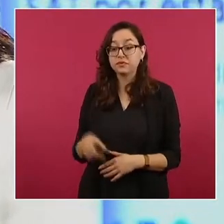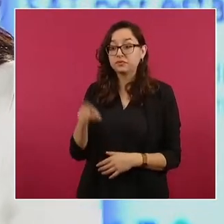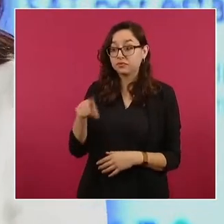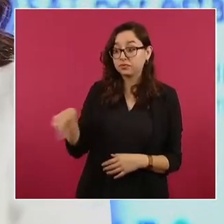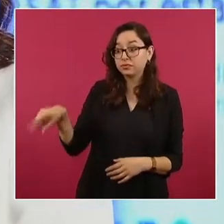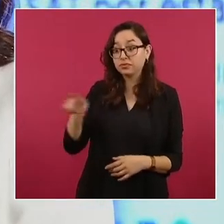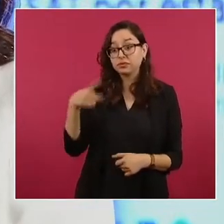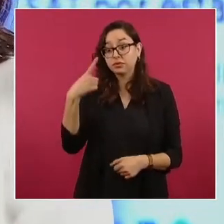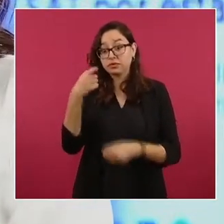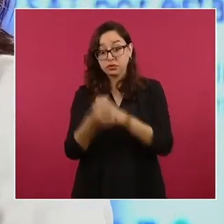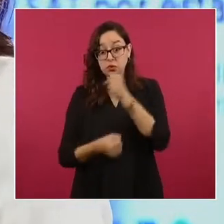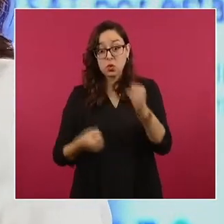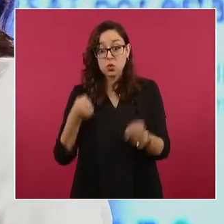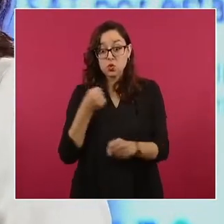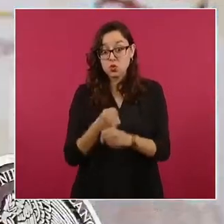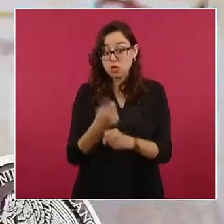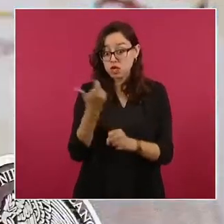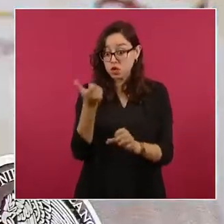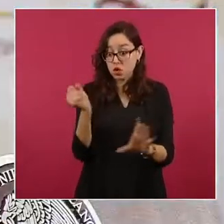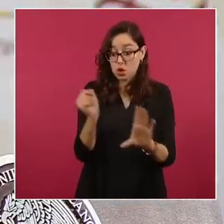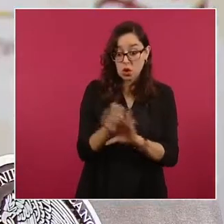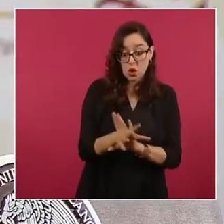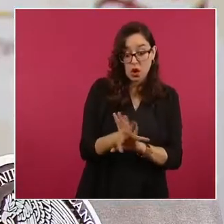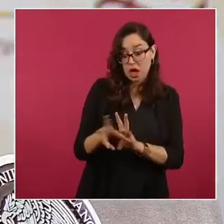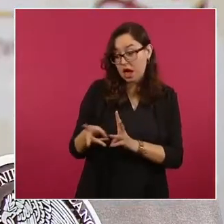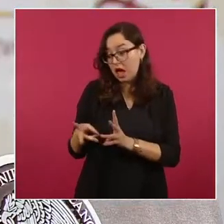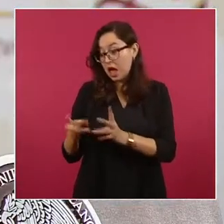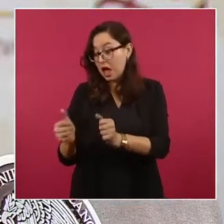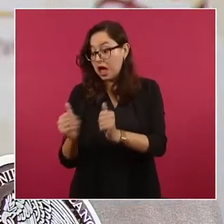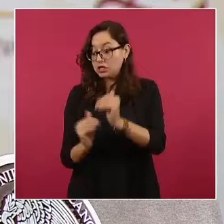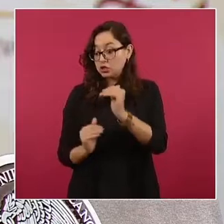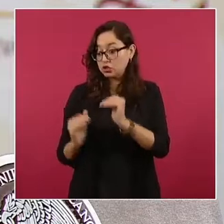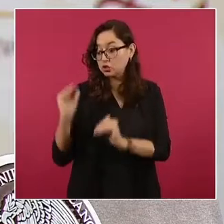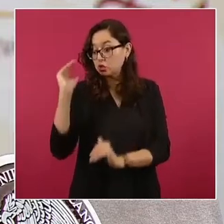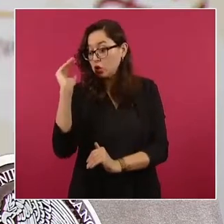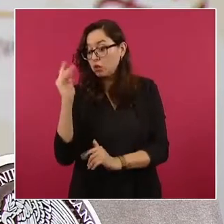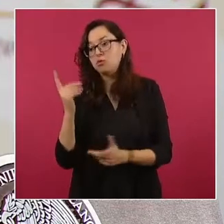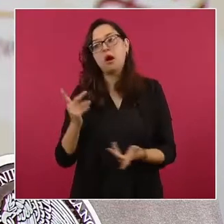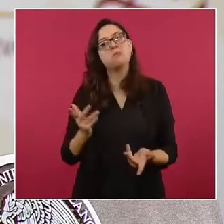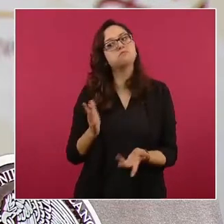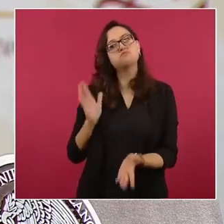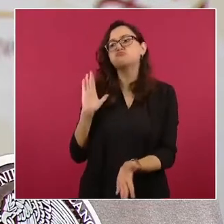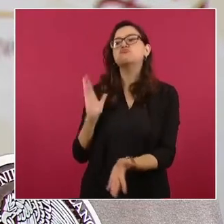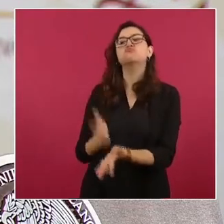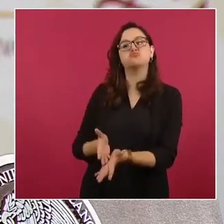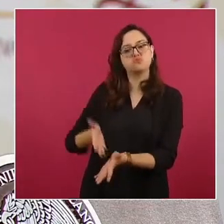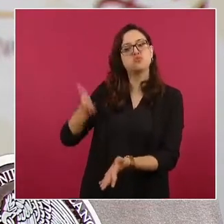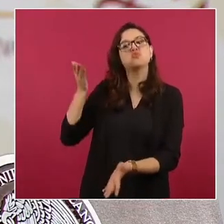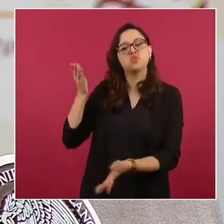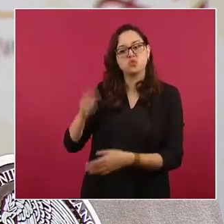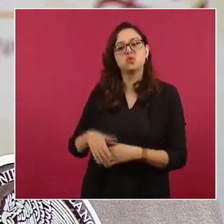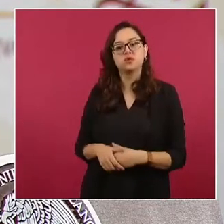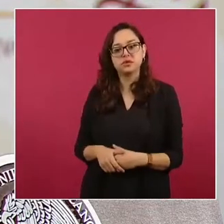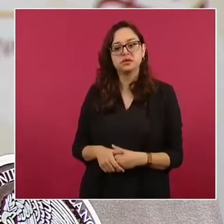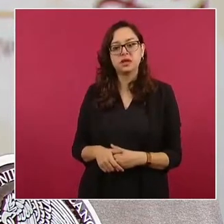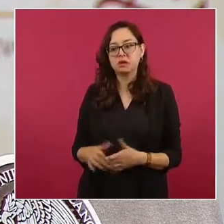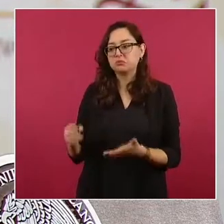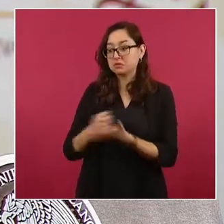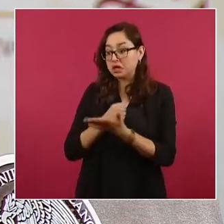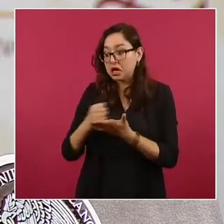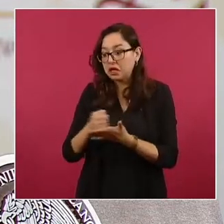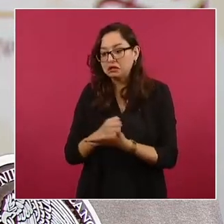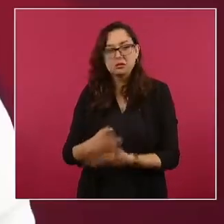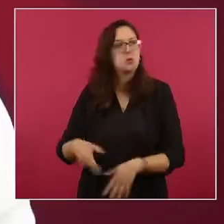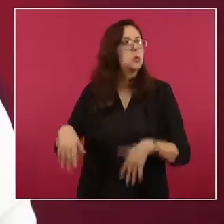menores comparados con los gastos superiores al adquirir algún bien mediante tarjetas de